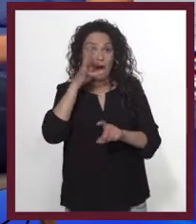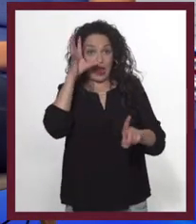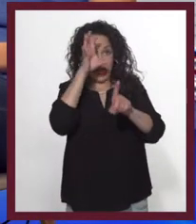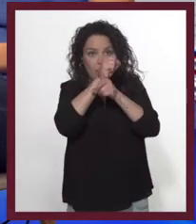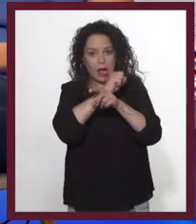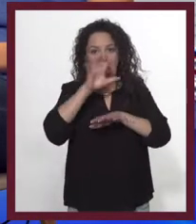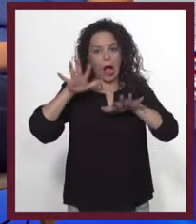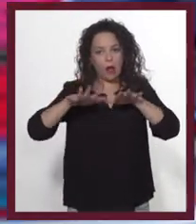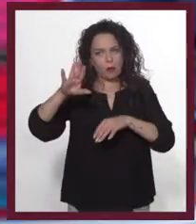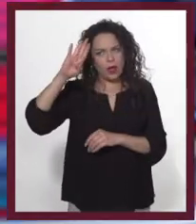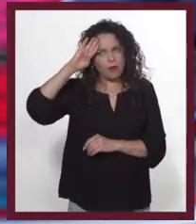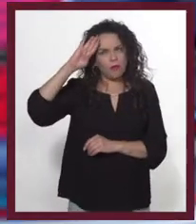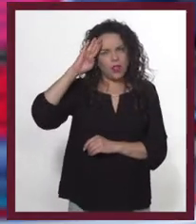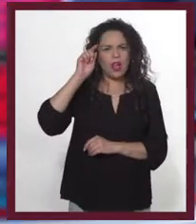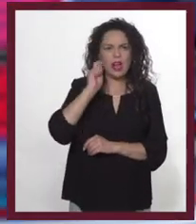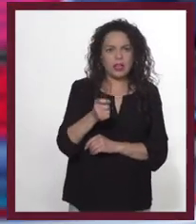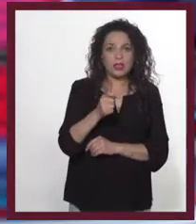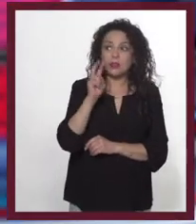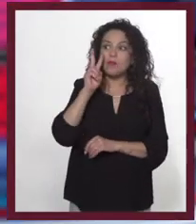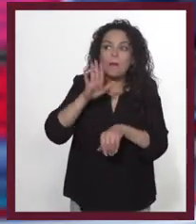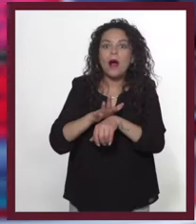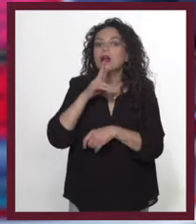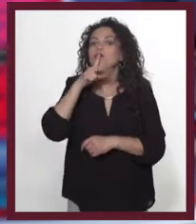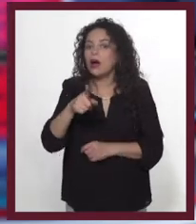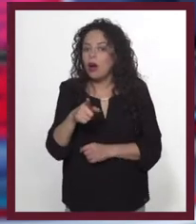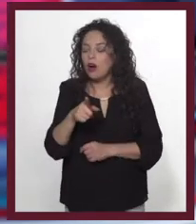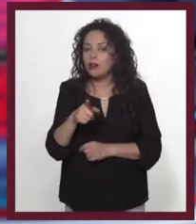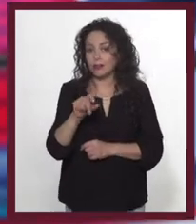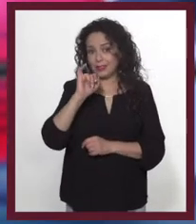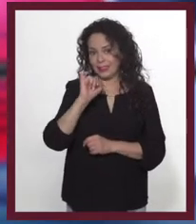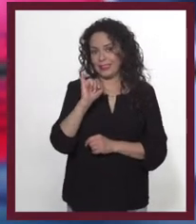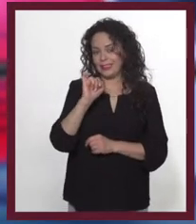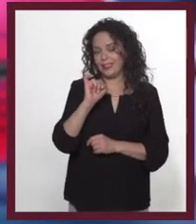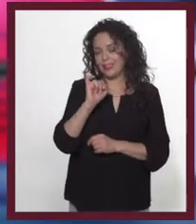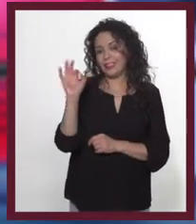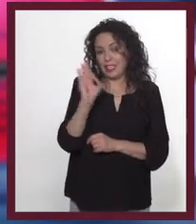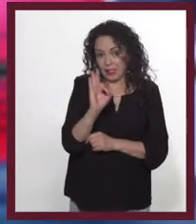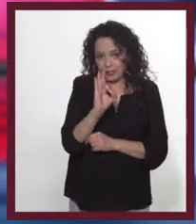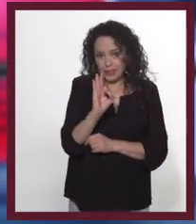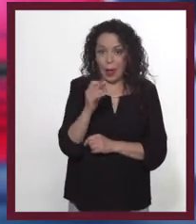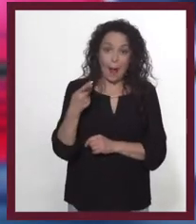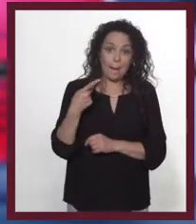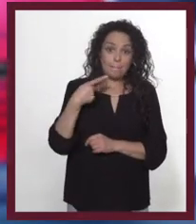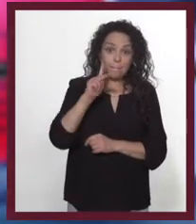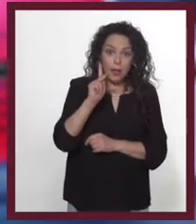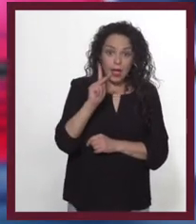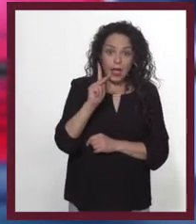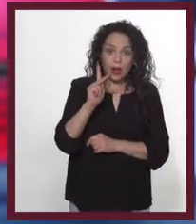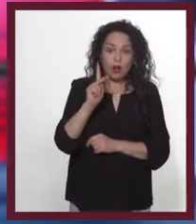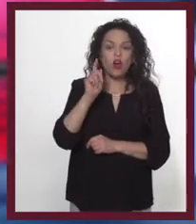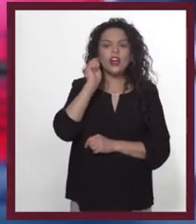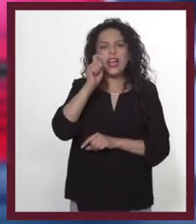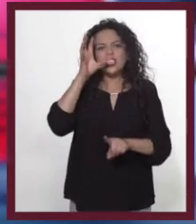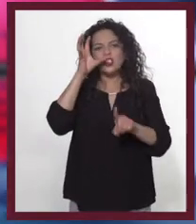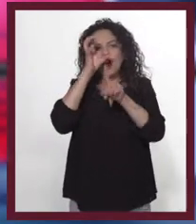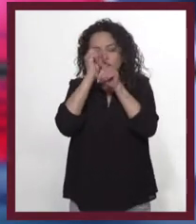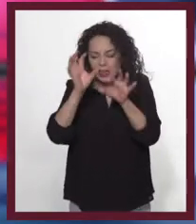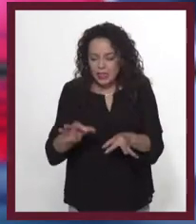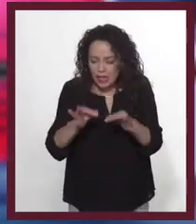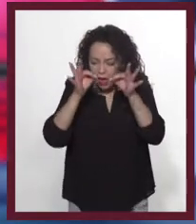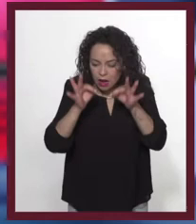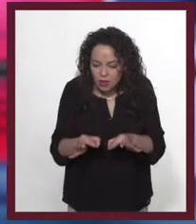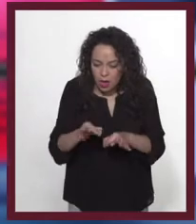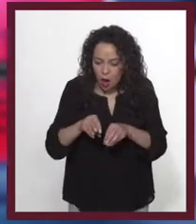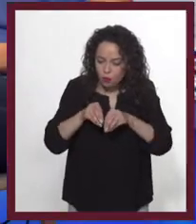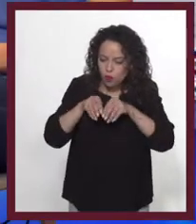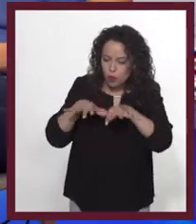Solemos creer que el objetivo principal de un anuncio es que luzca bien. Y claro que eso es bueno. Pero no lo es si con eso ignoramos el